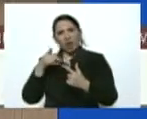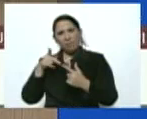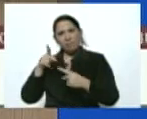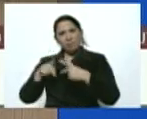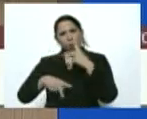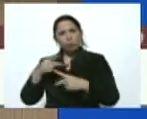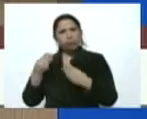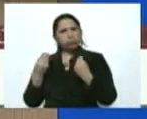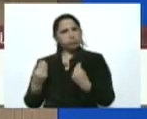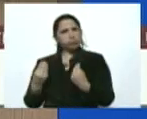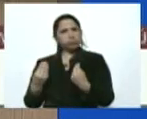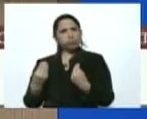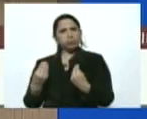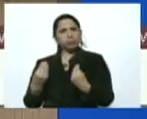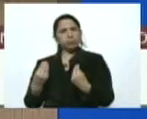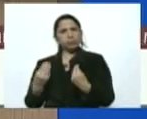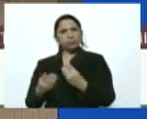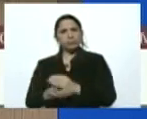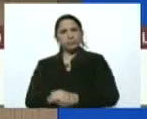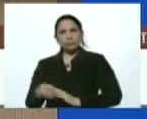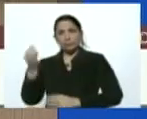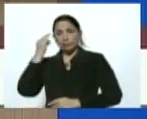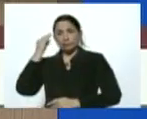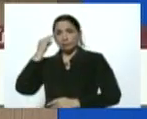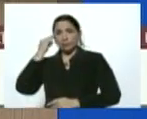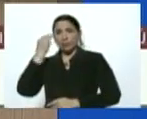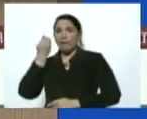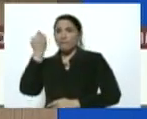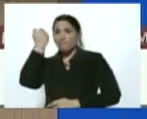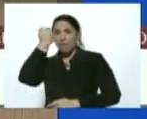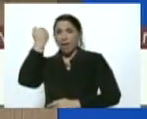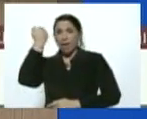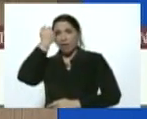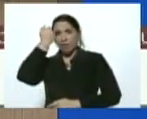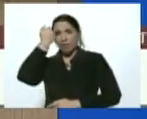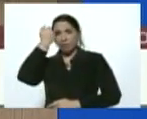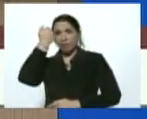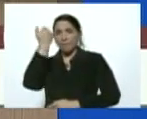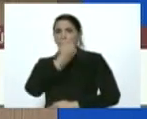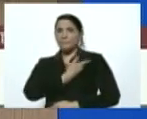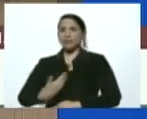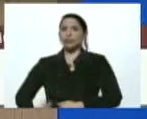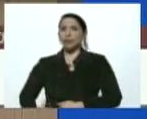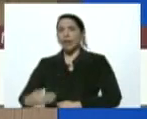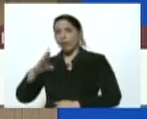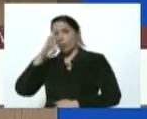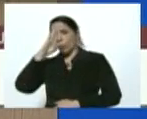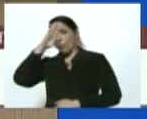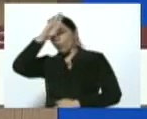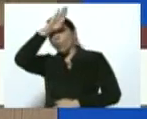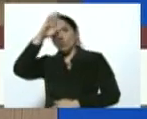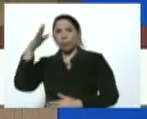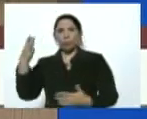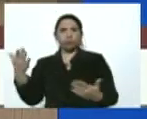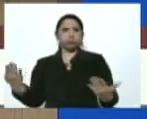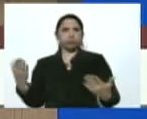bueno de la mente enferma del presidente Jair Bolsonaro que ha